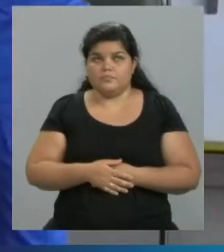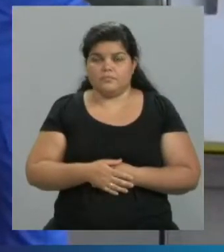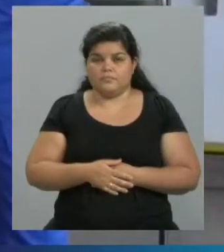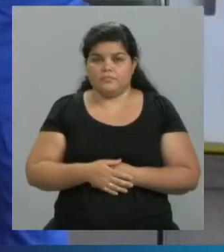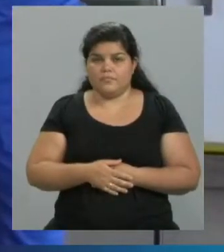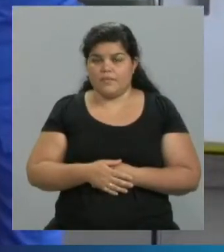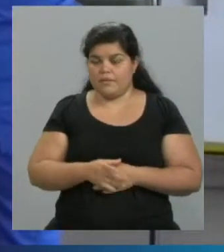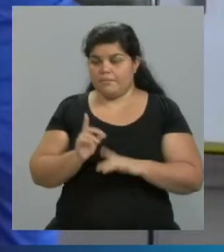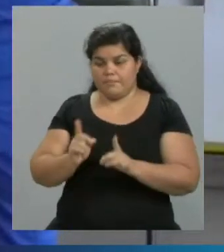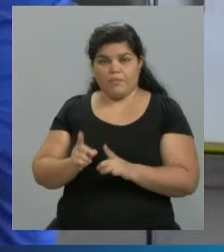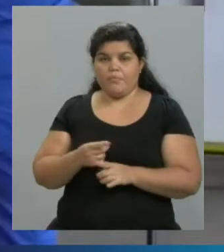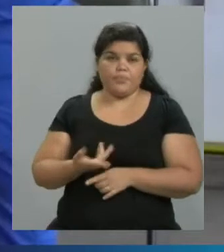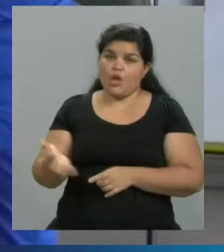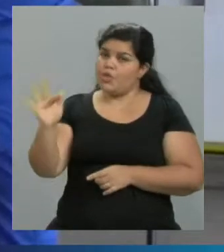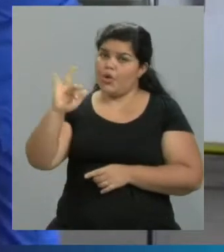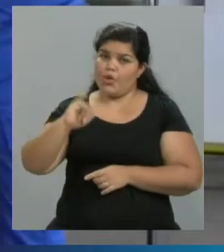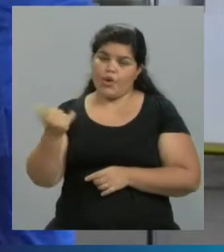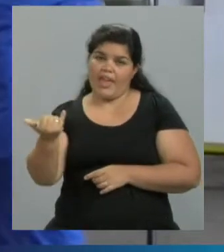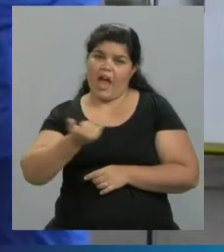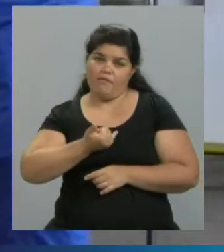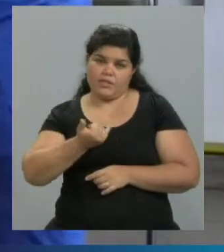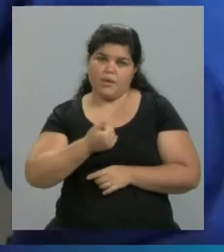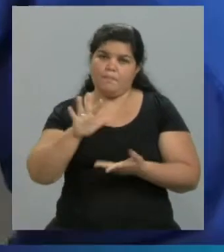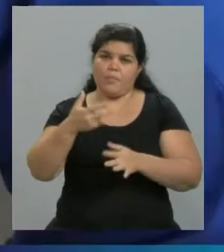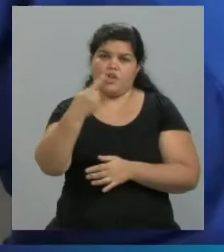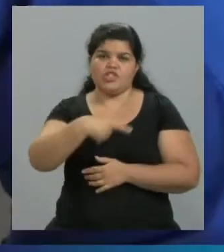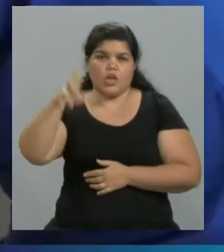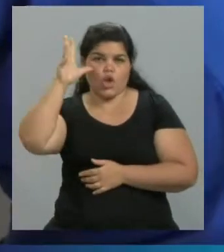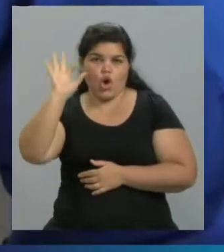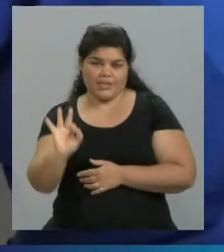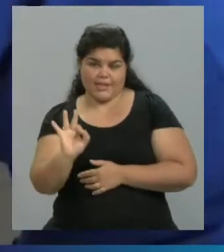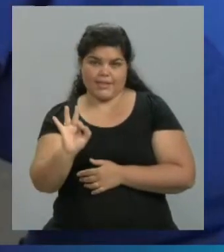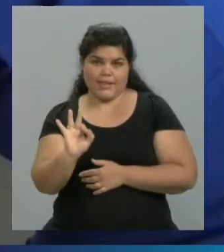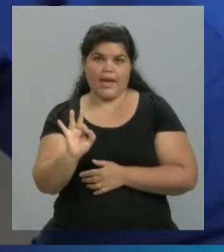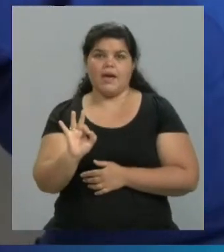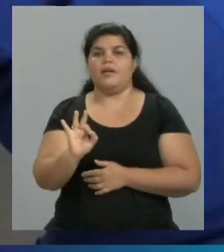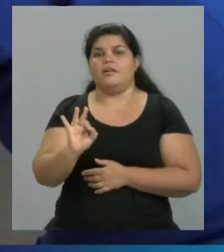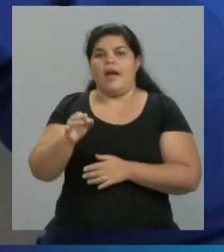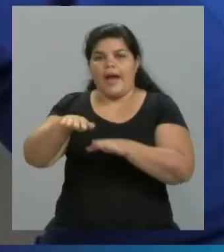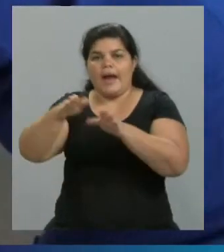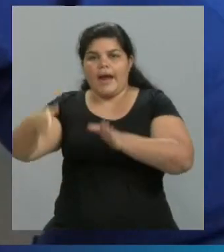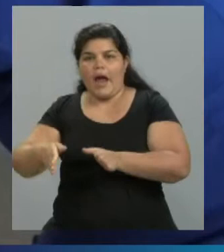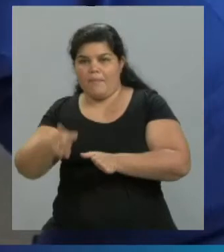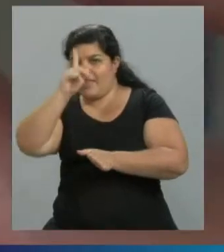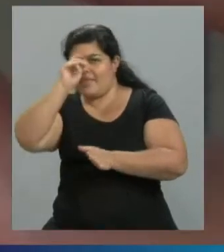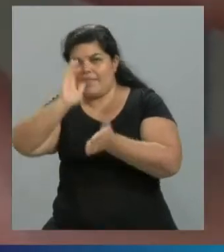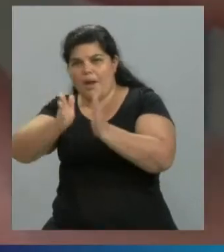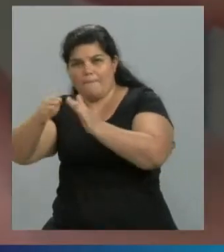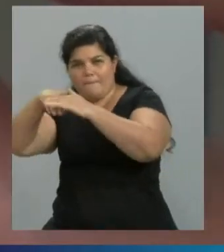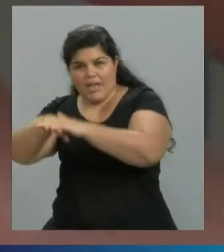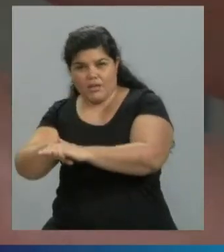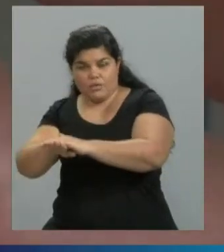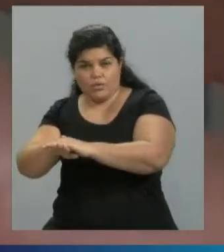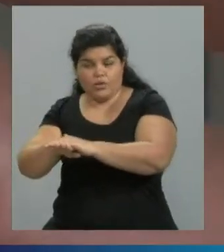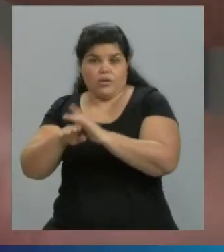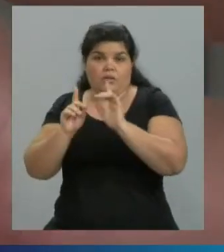Cada día nos informan de las camas, quedan alrededor de 180 camas de UCI disponibles en todo el país, pero estamos